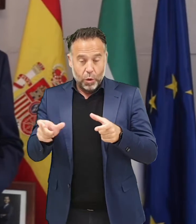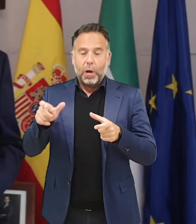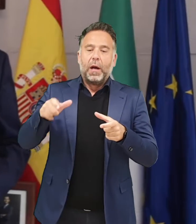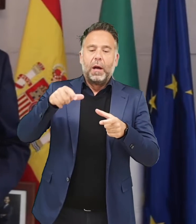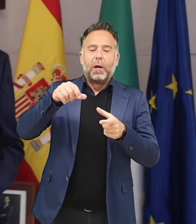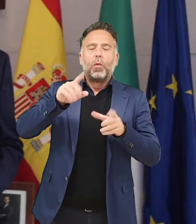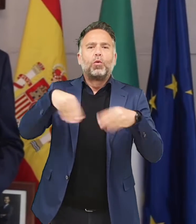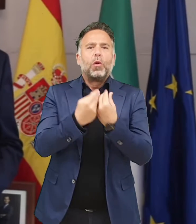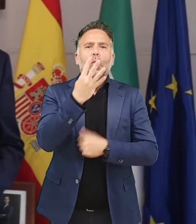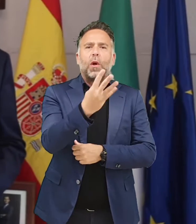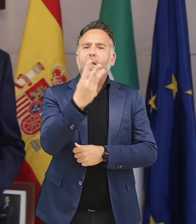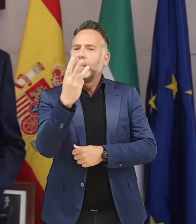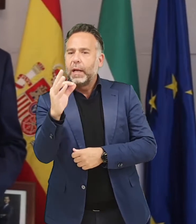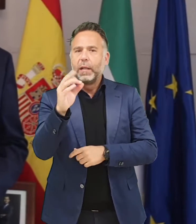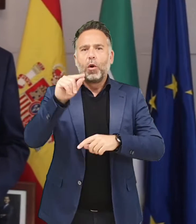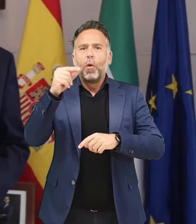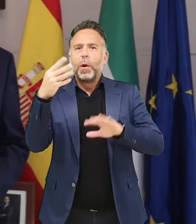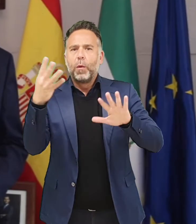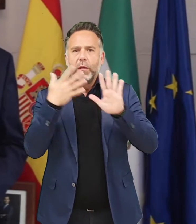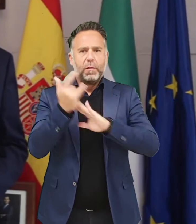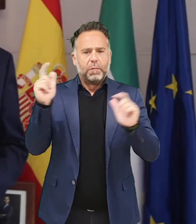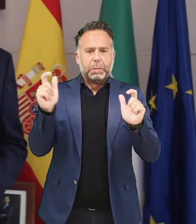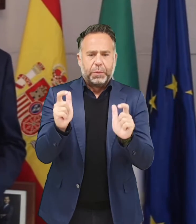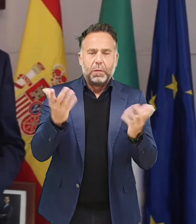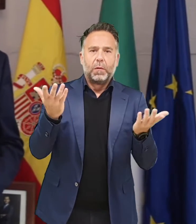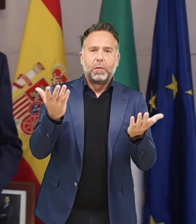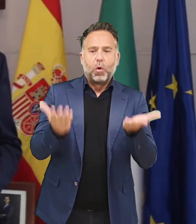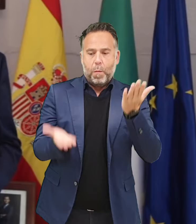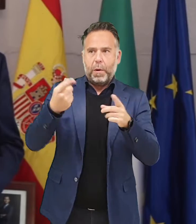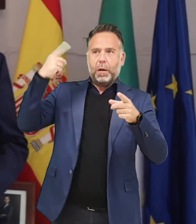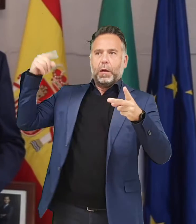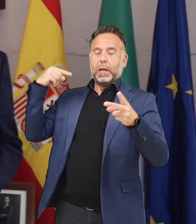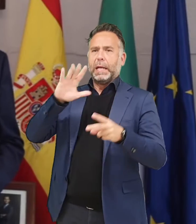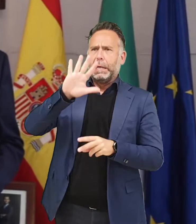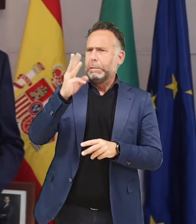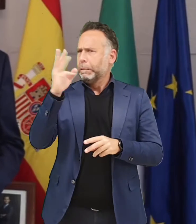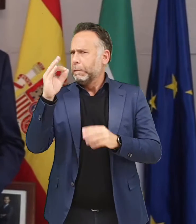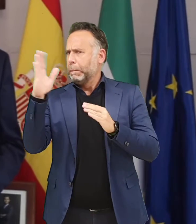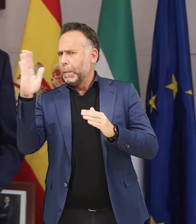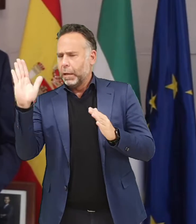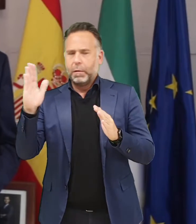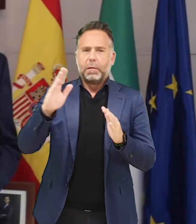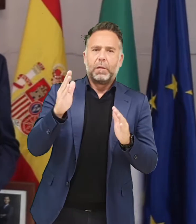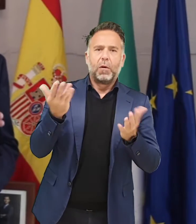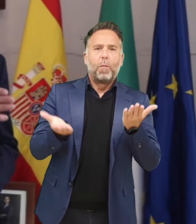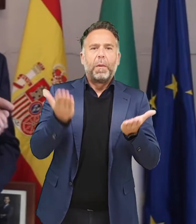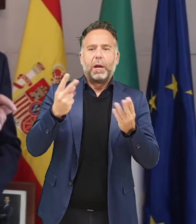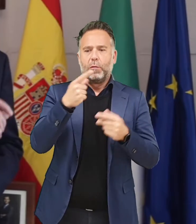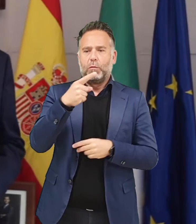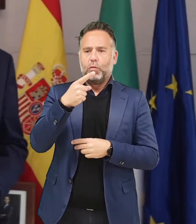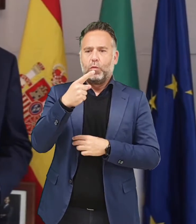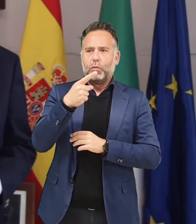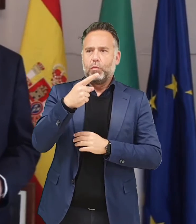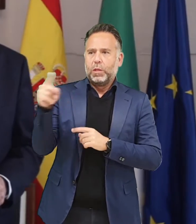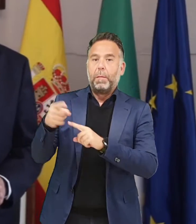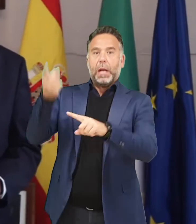-19 en Málaga, en la ciudad de Málaga, 430,9. Habíamos bajado 100 en esta semana, respecto a los 530